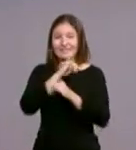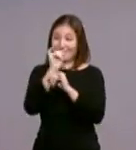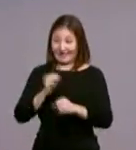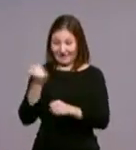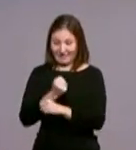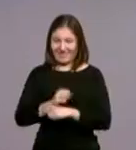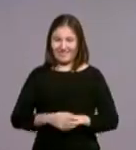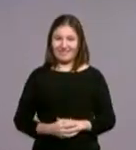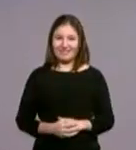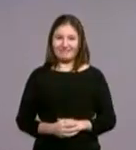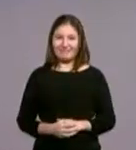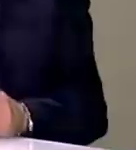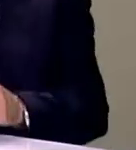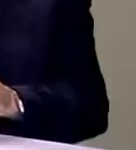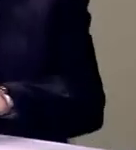Feliz Navidad.